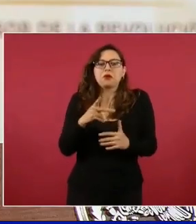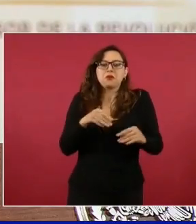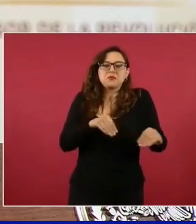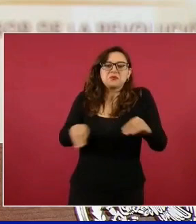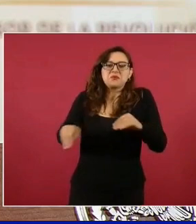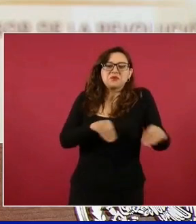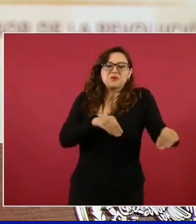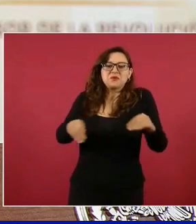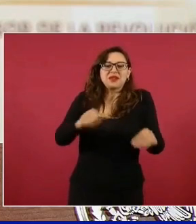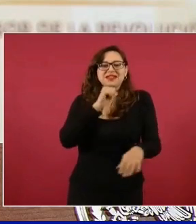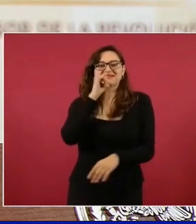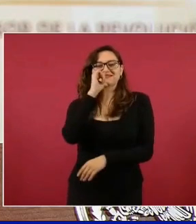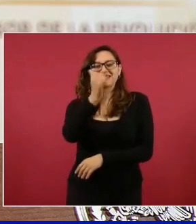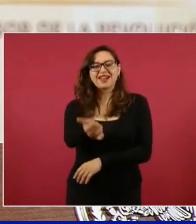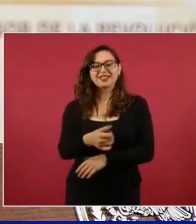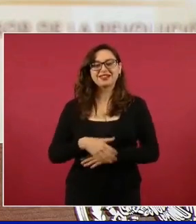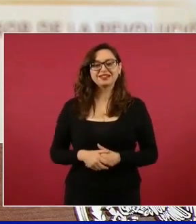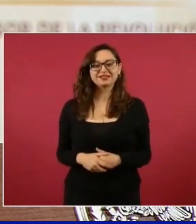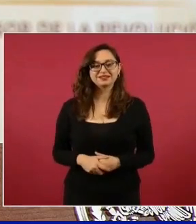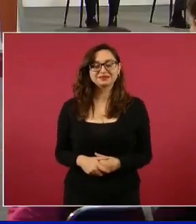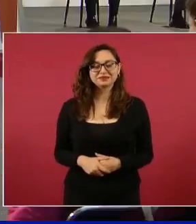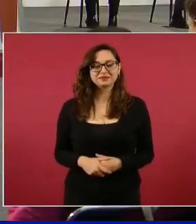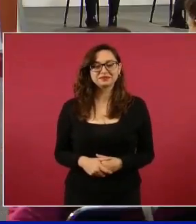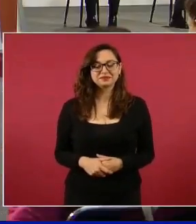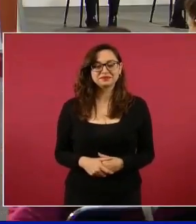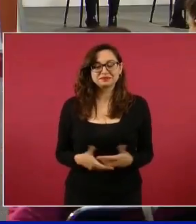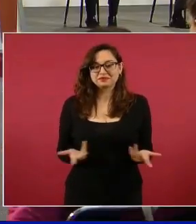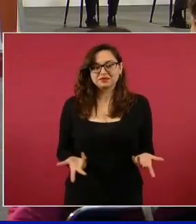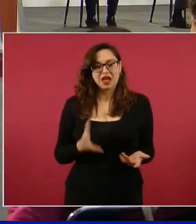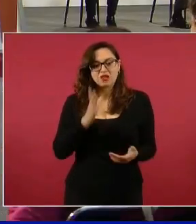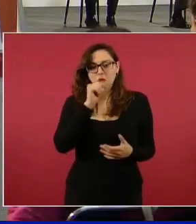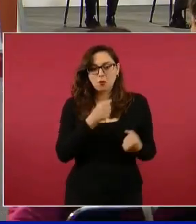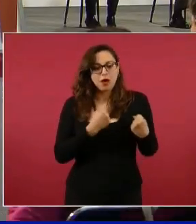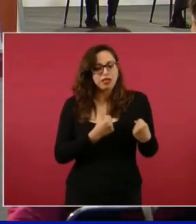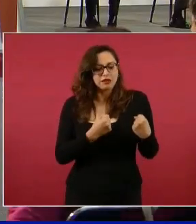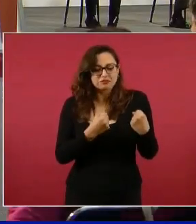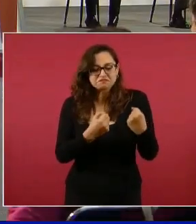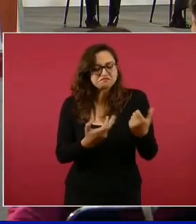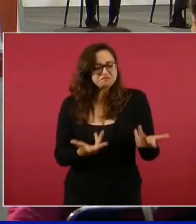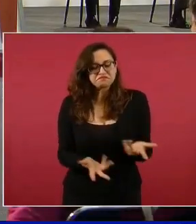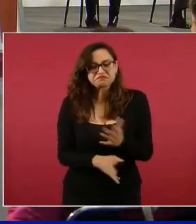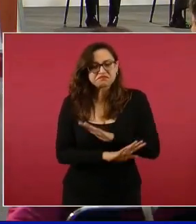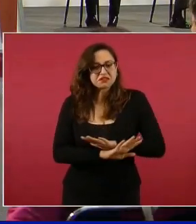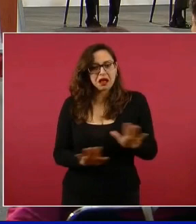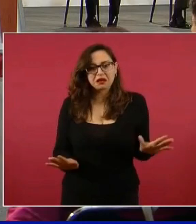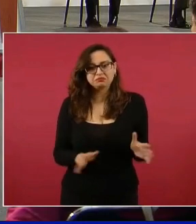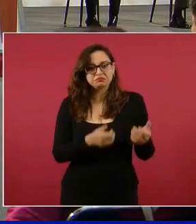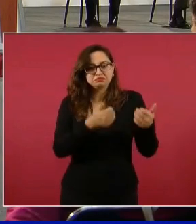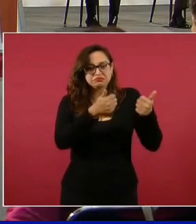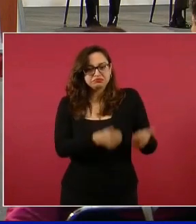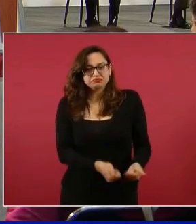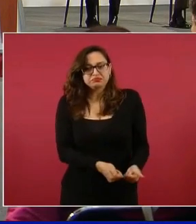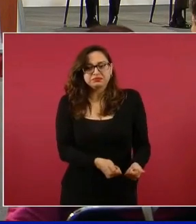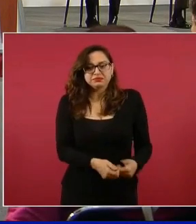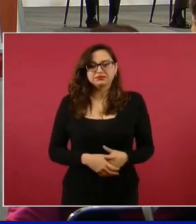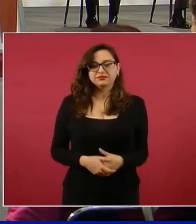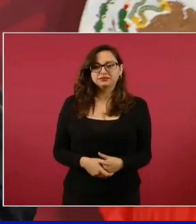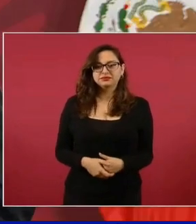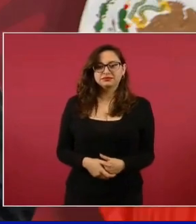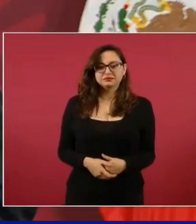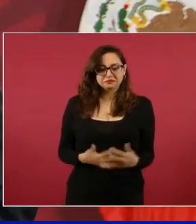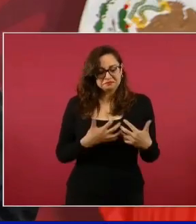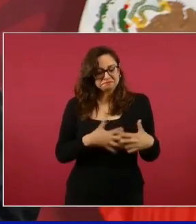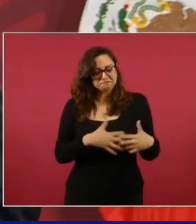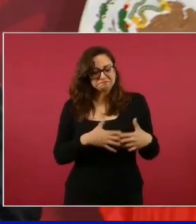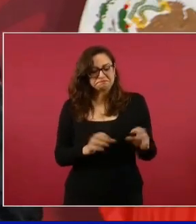a funcionar, ya no